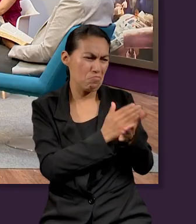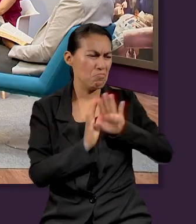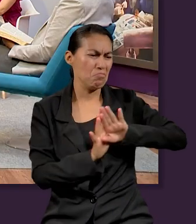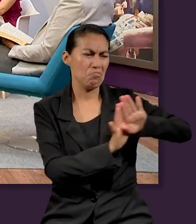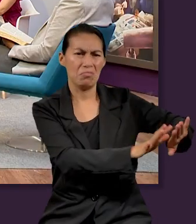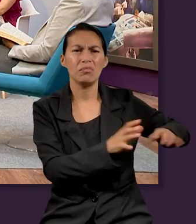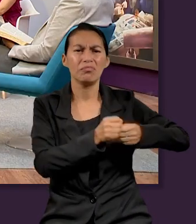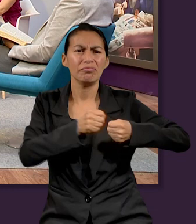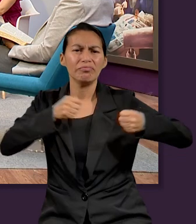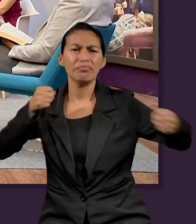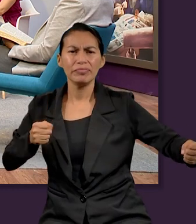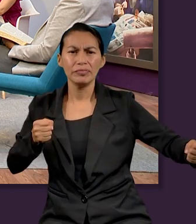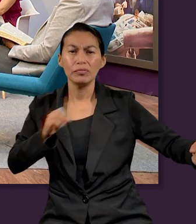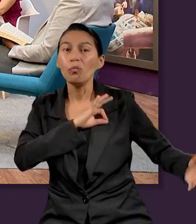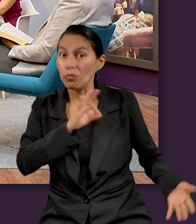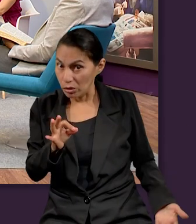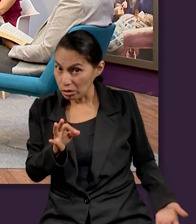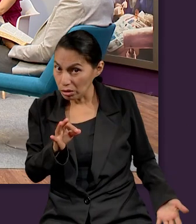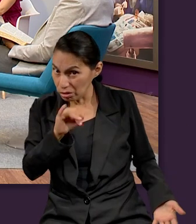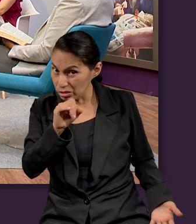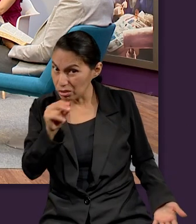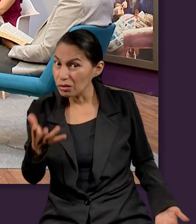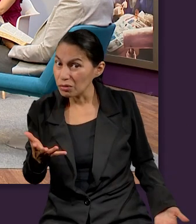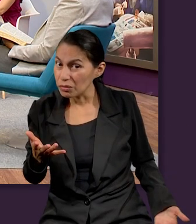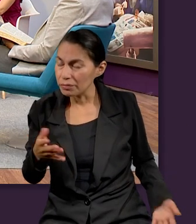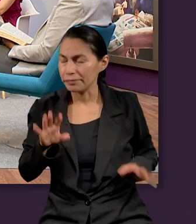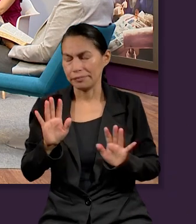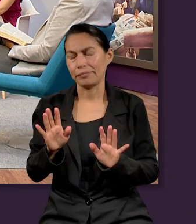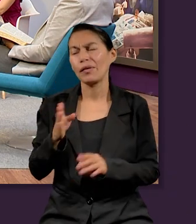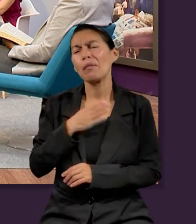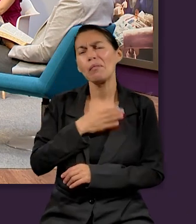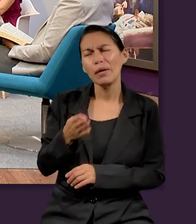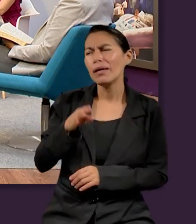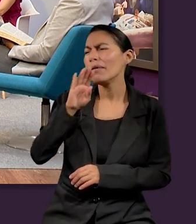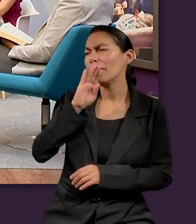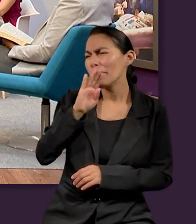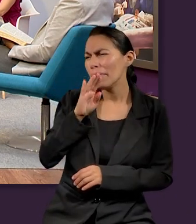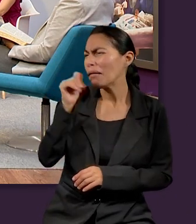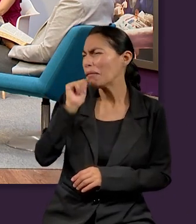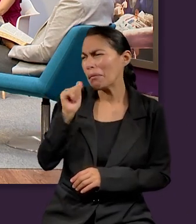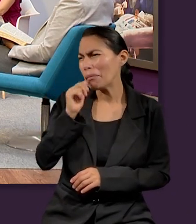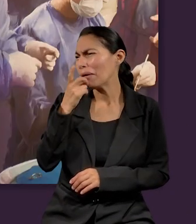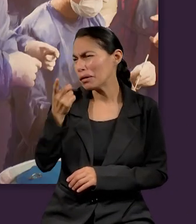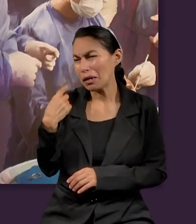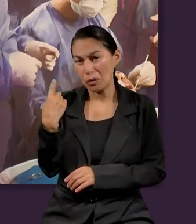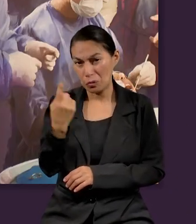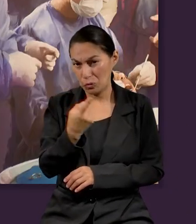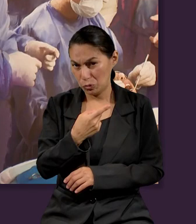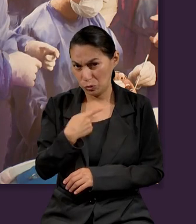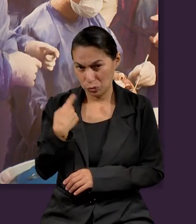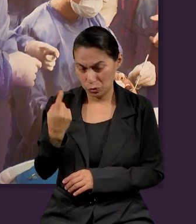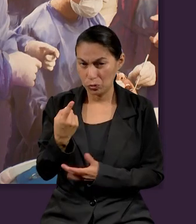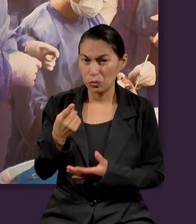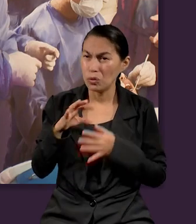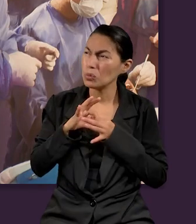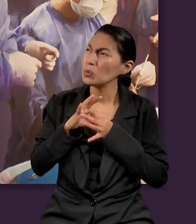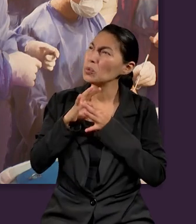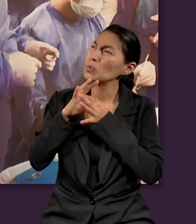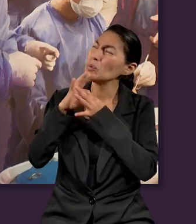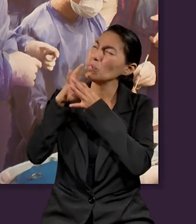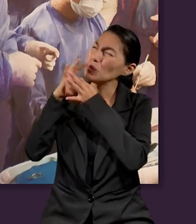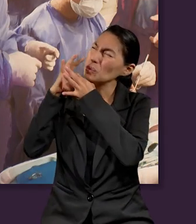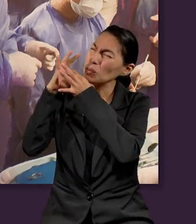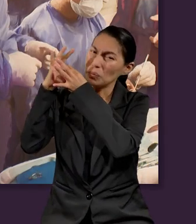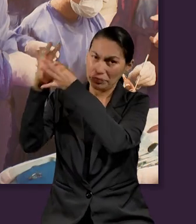depende de eso o se puede romper este esquema? Bueno, mi mamá siempre nos ha dicho que podemos hacer lo que